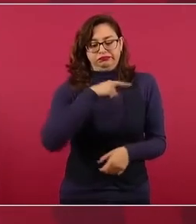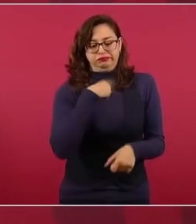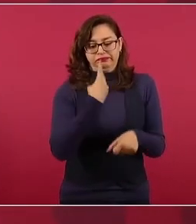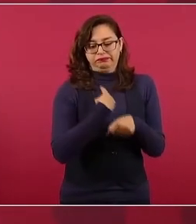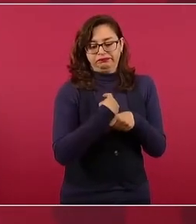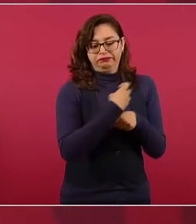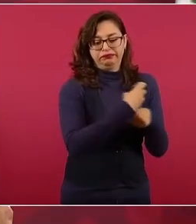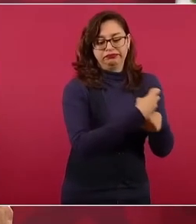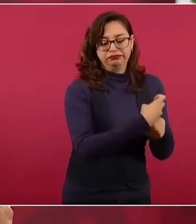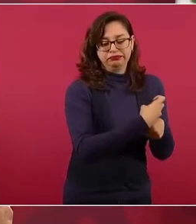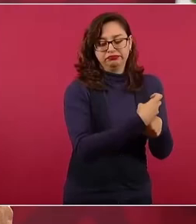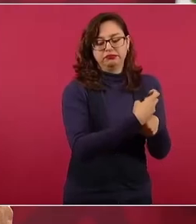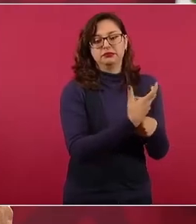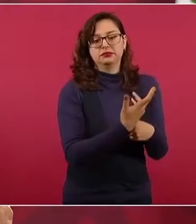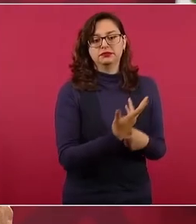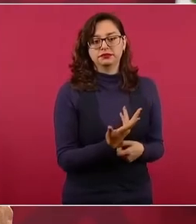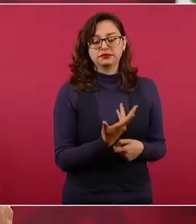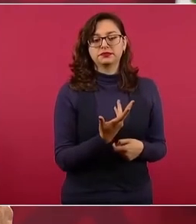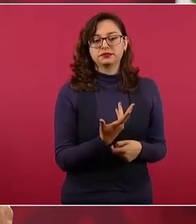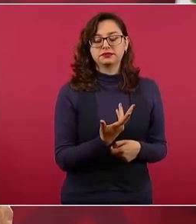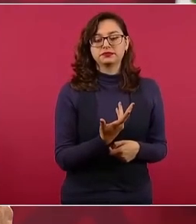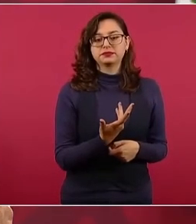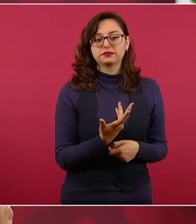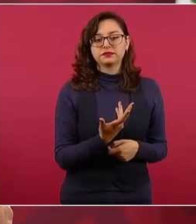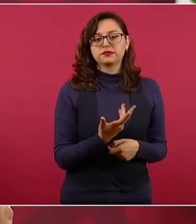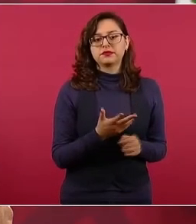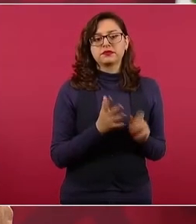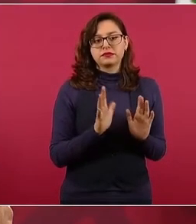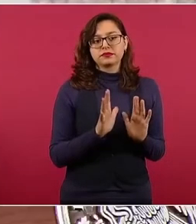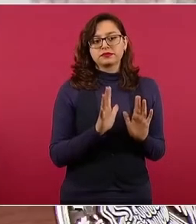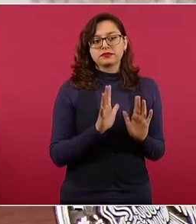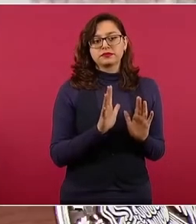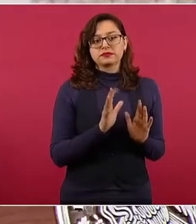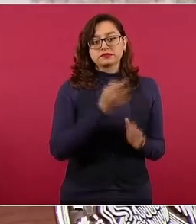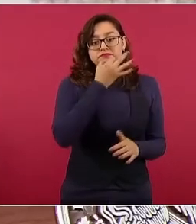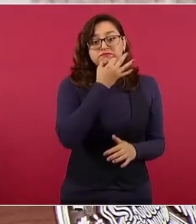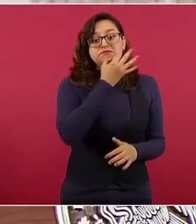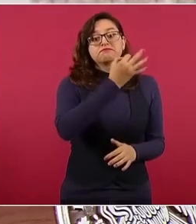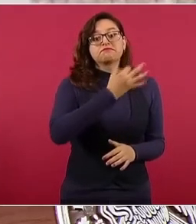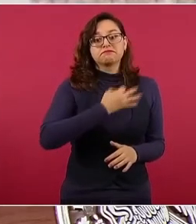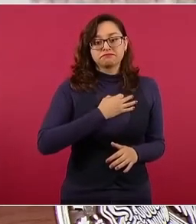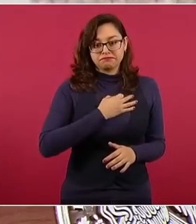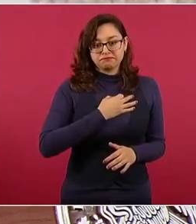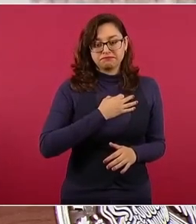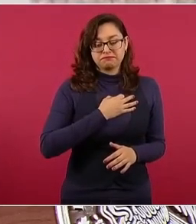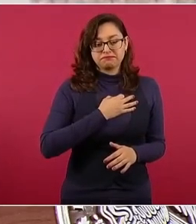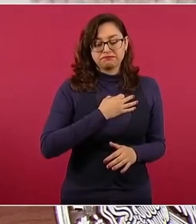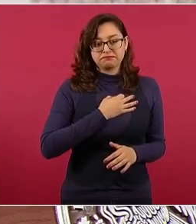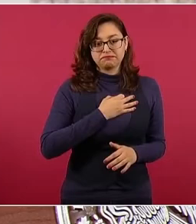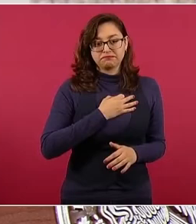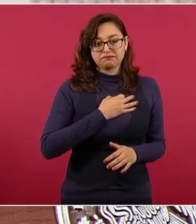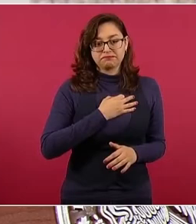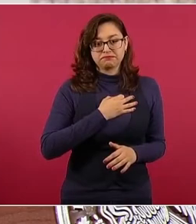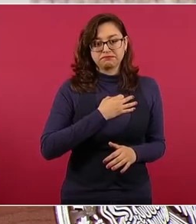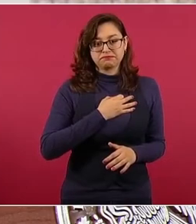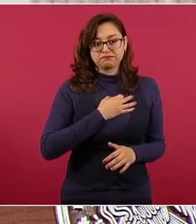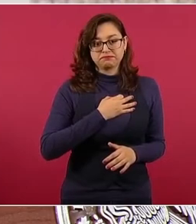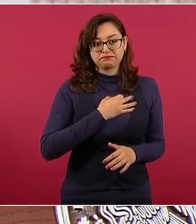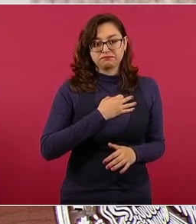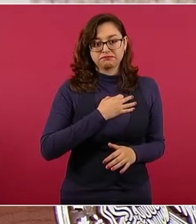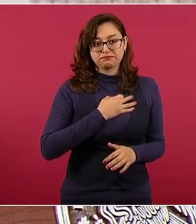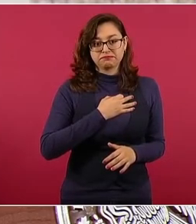y ya nos avisaron que quisieran que el encuentro fuese